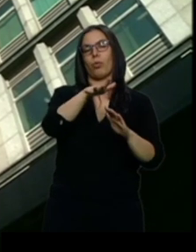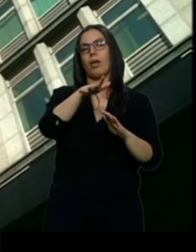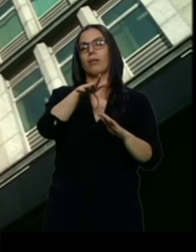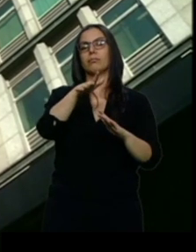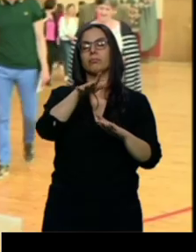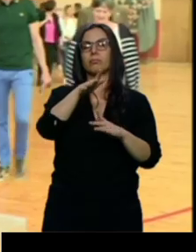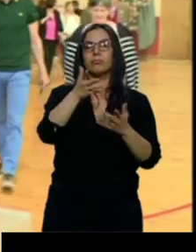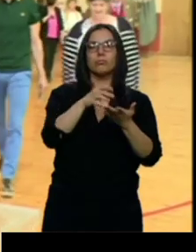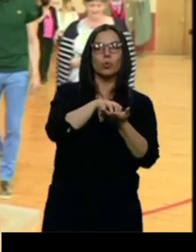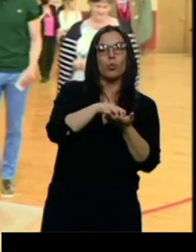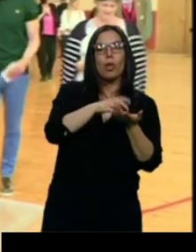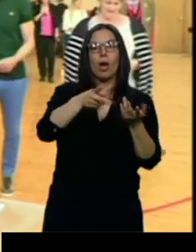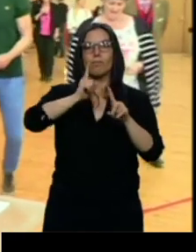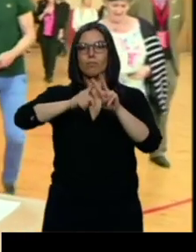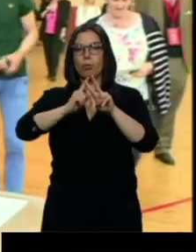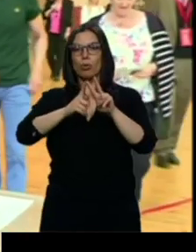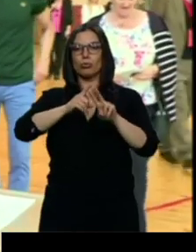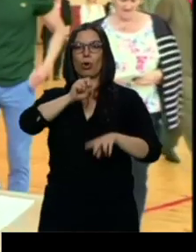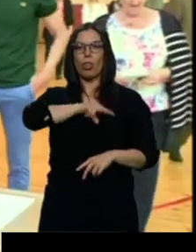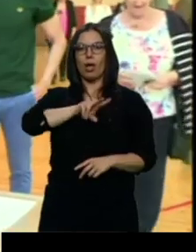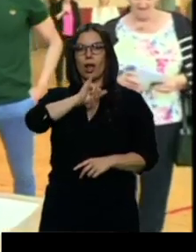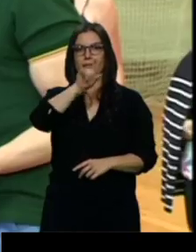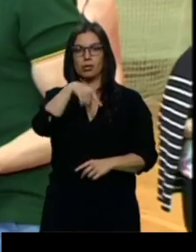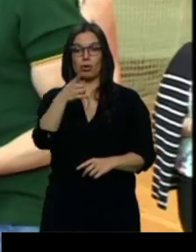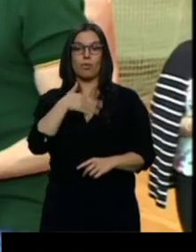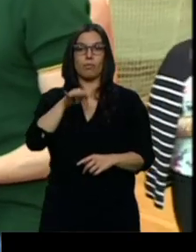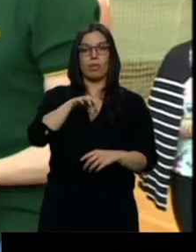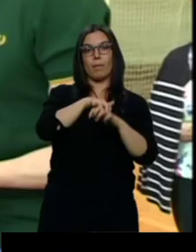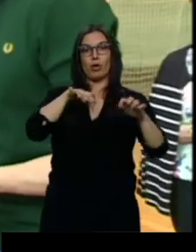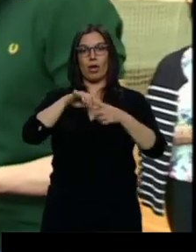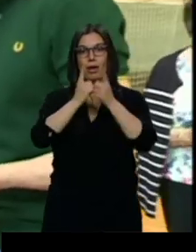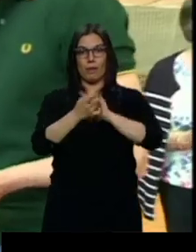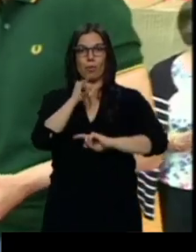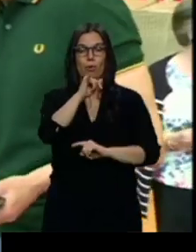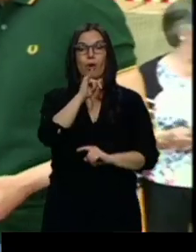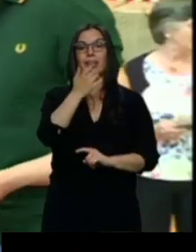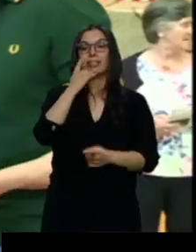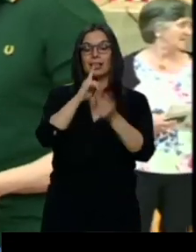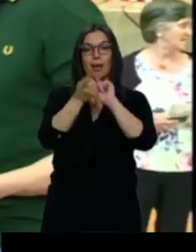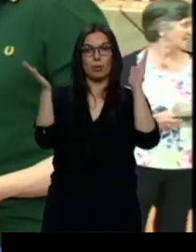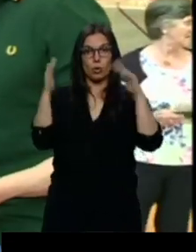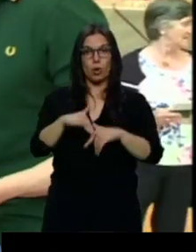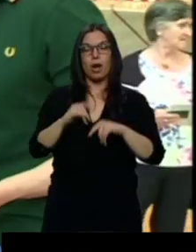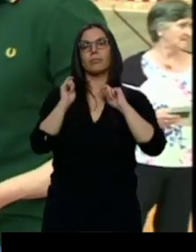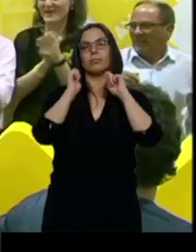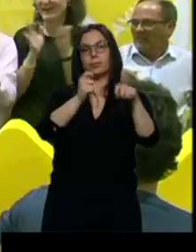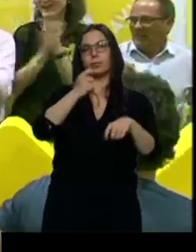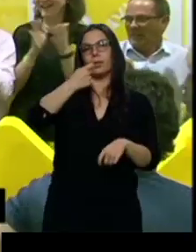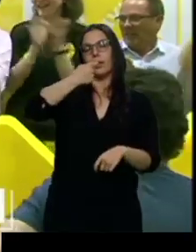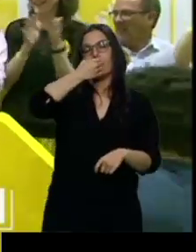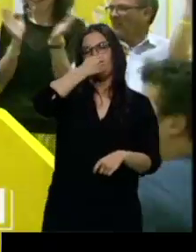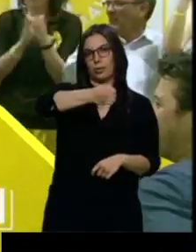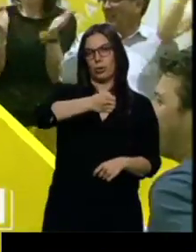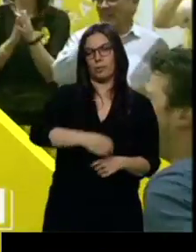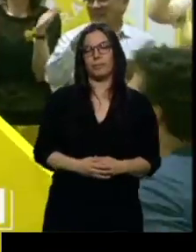tendrá un concejal y con el que podrían alterarse las mayorías, que si no hay cambios otorgarían el bastón de mando al PSOE. En